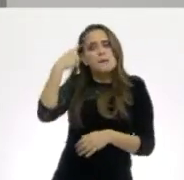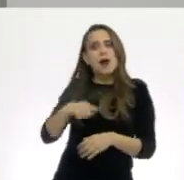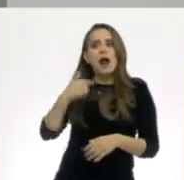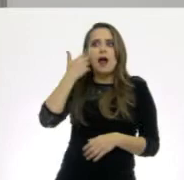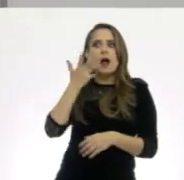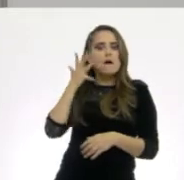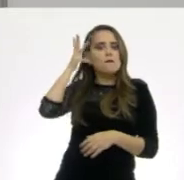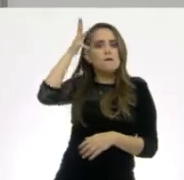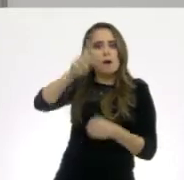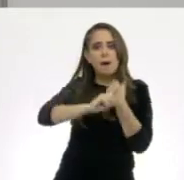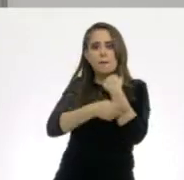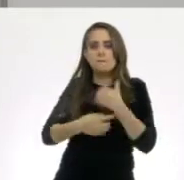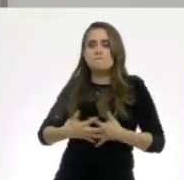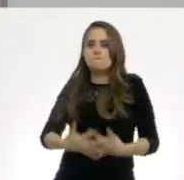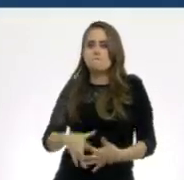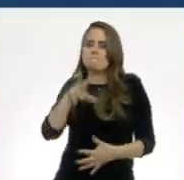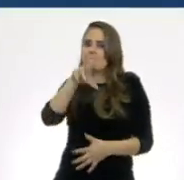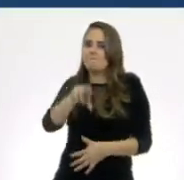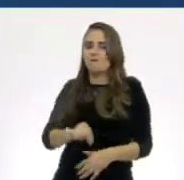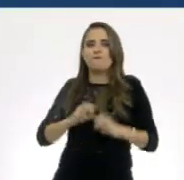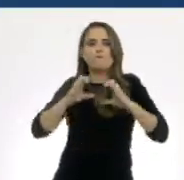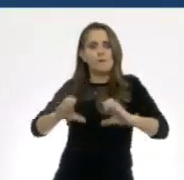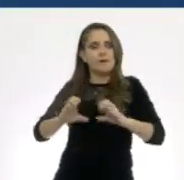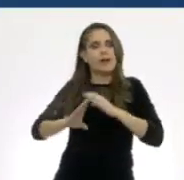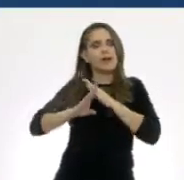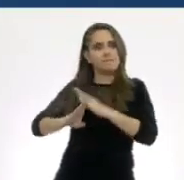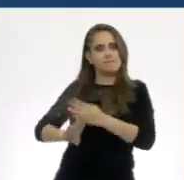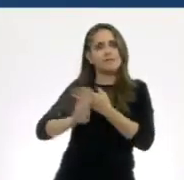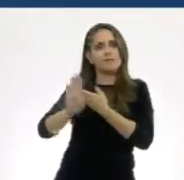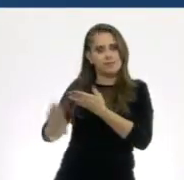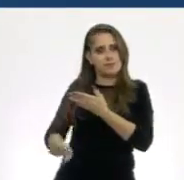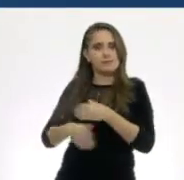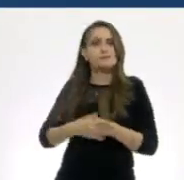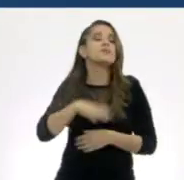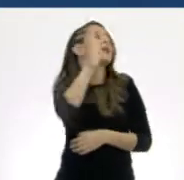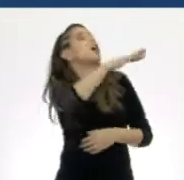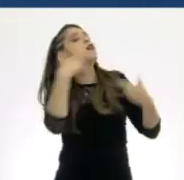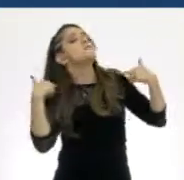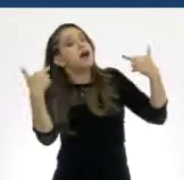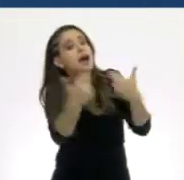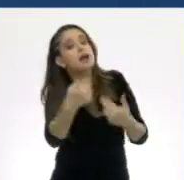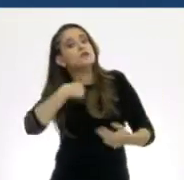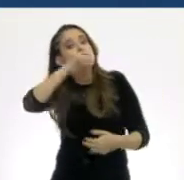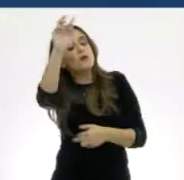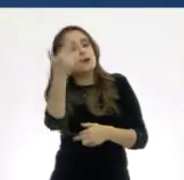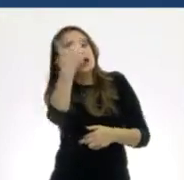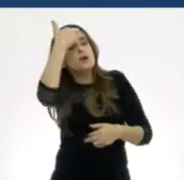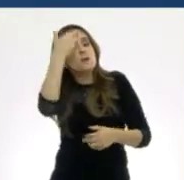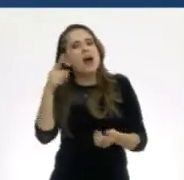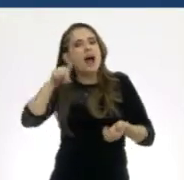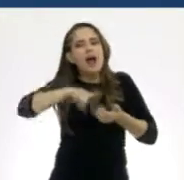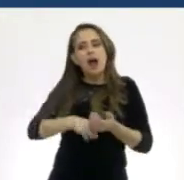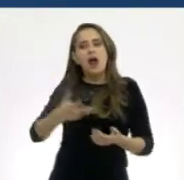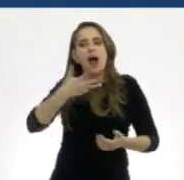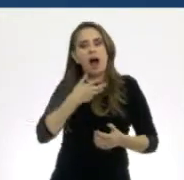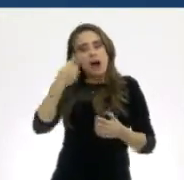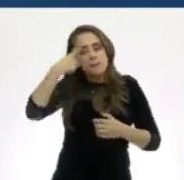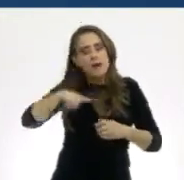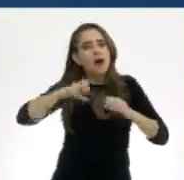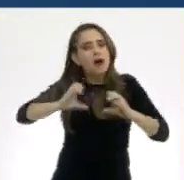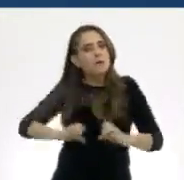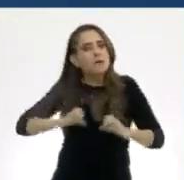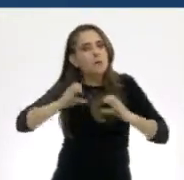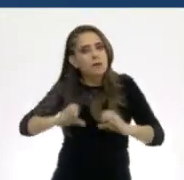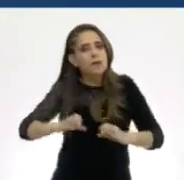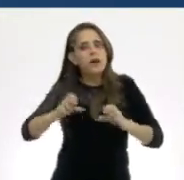Vamos a retomar un poco del tema. Maestra, maestra, maestra. Yo recuerdo que los métodos anticonceptivos sirven para que